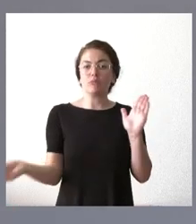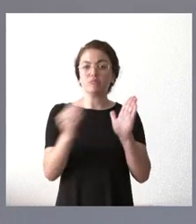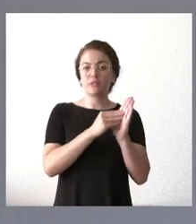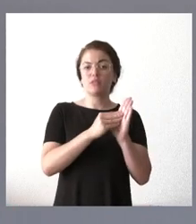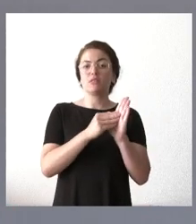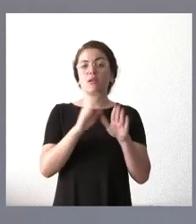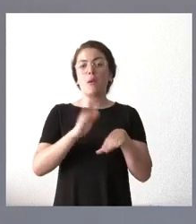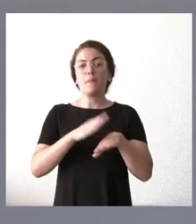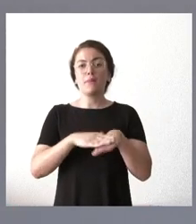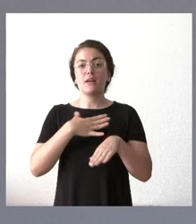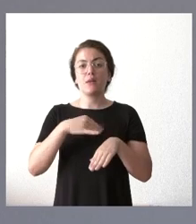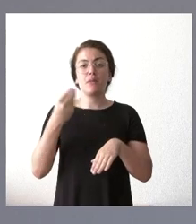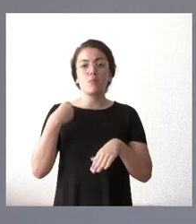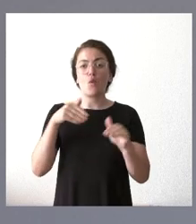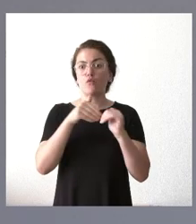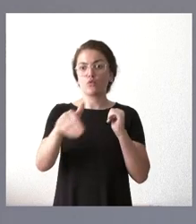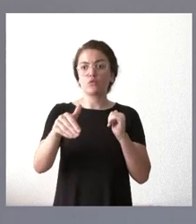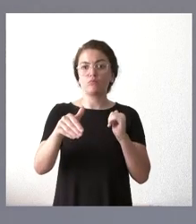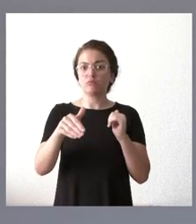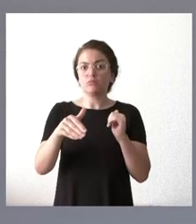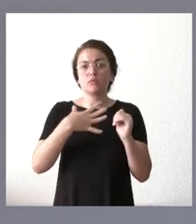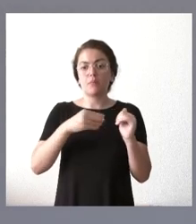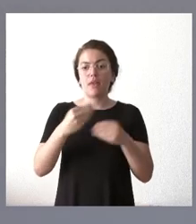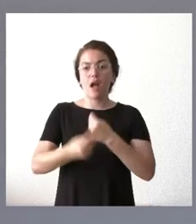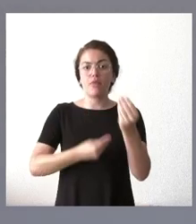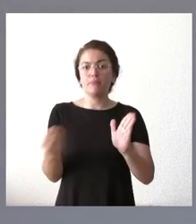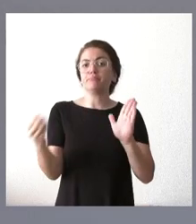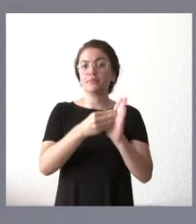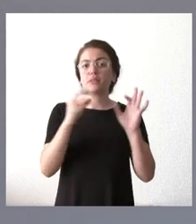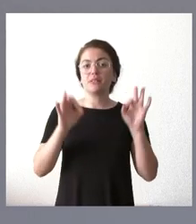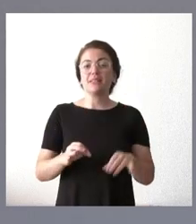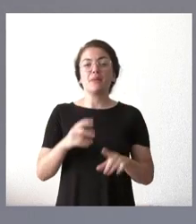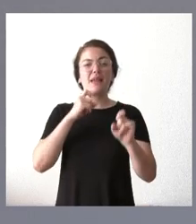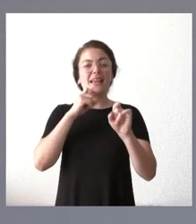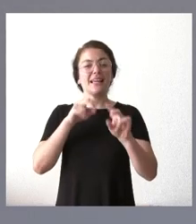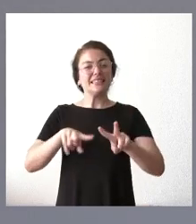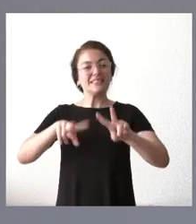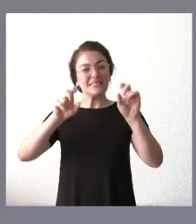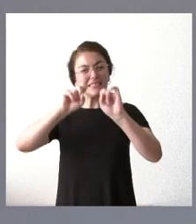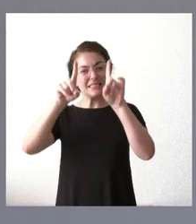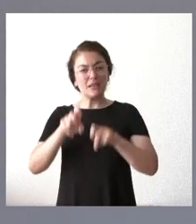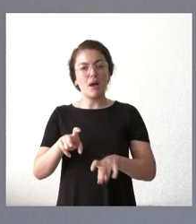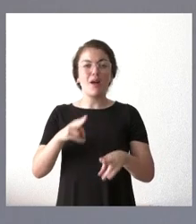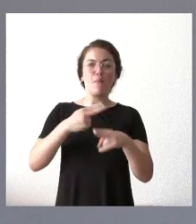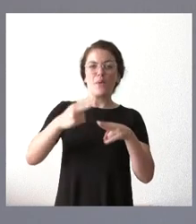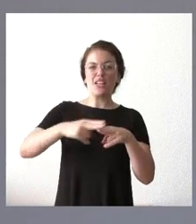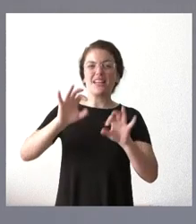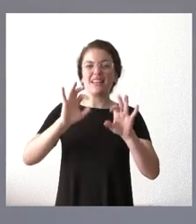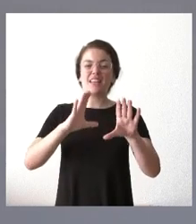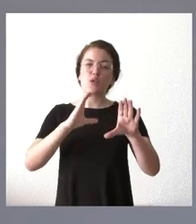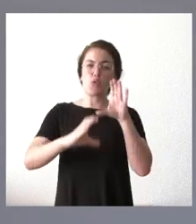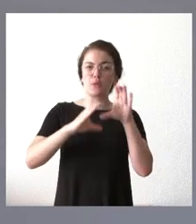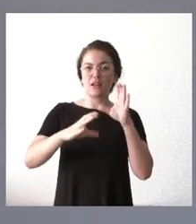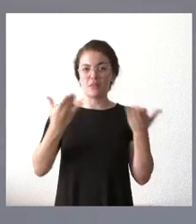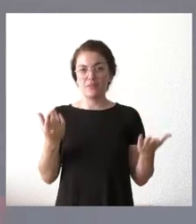incorporarse para el futuro. Y la siguiente cuestión que me plantea era en relación con la política de comunicación, creo. Bueno, yo creo que